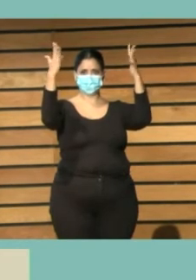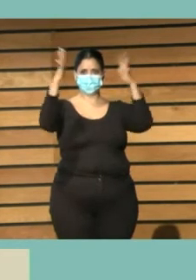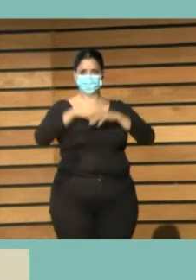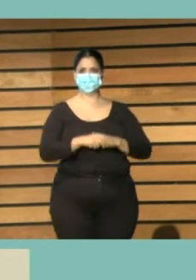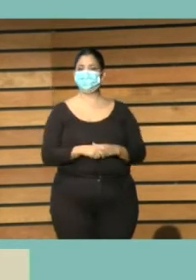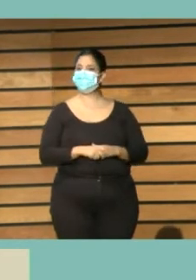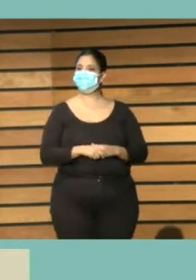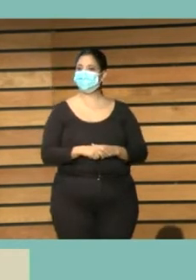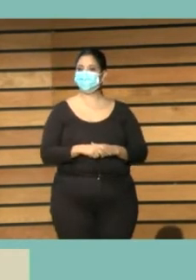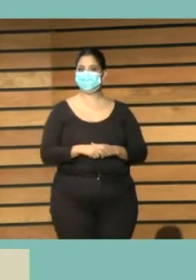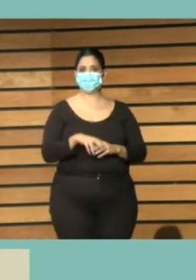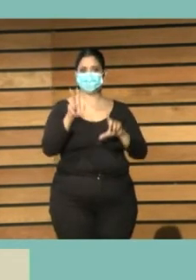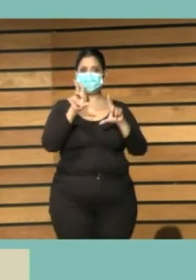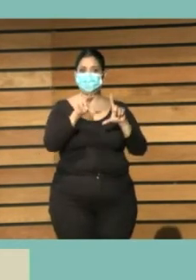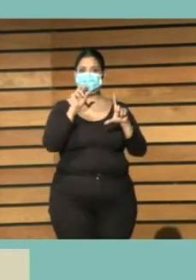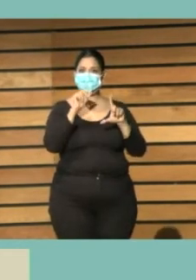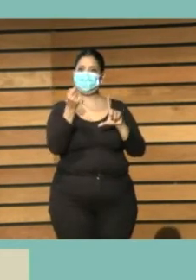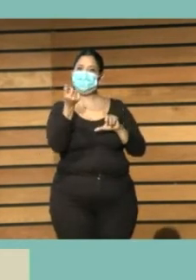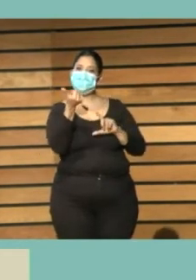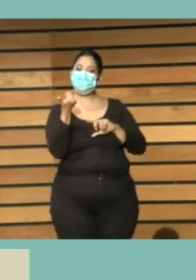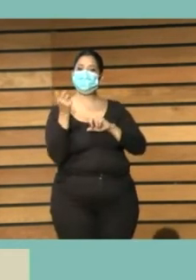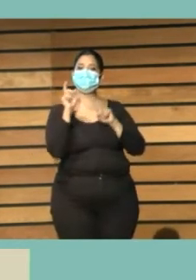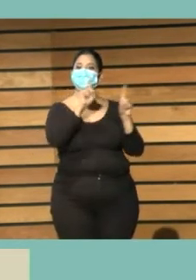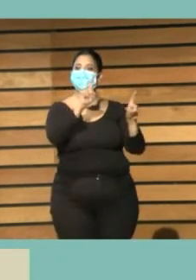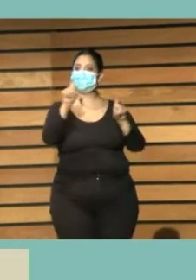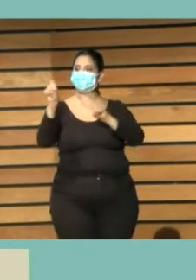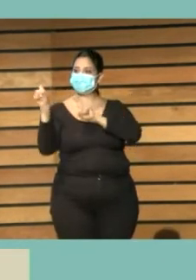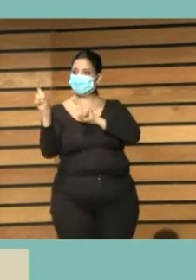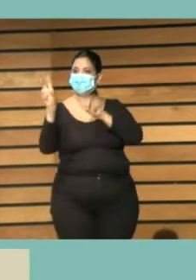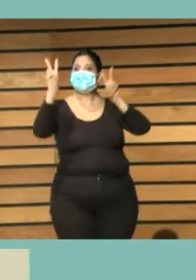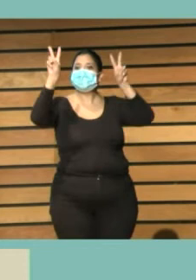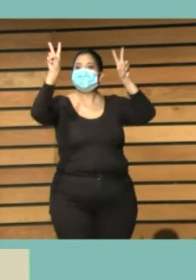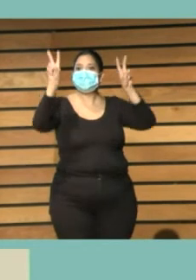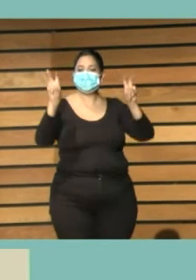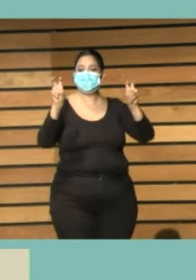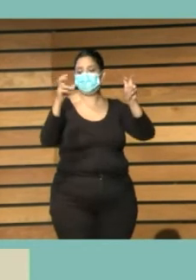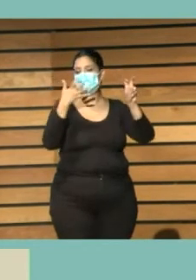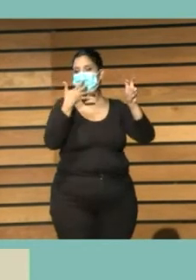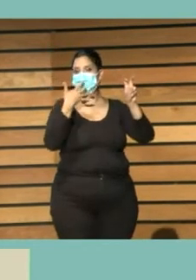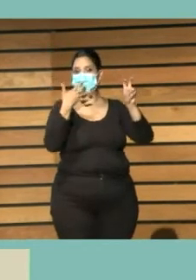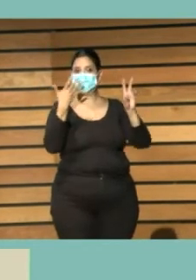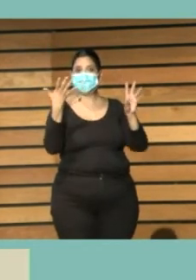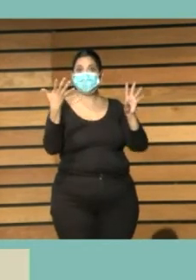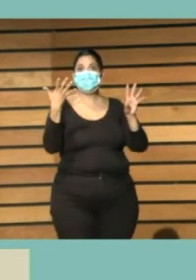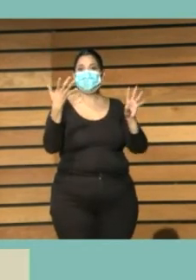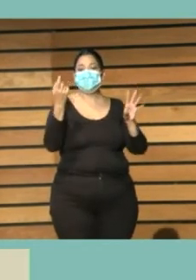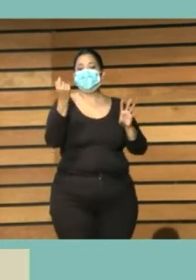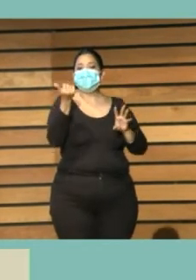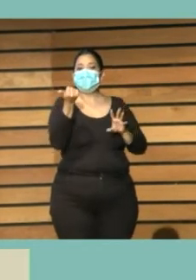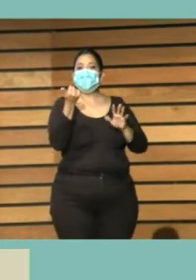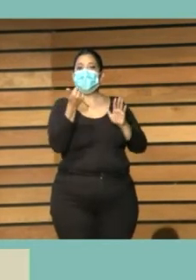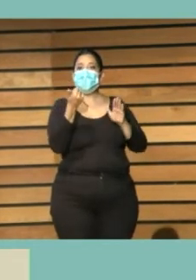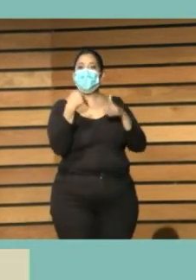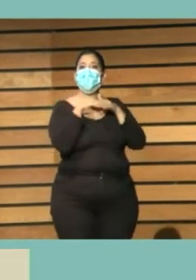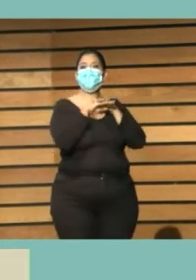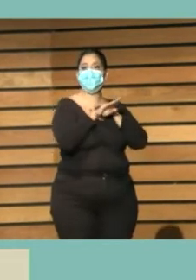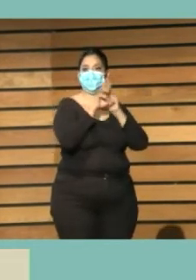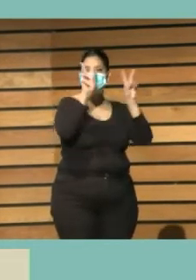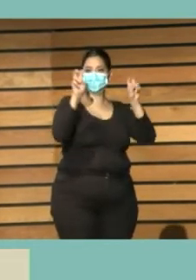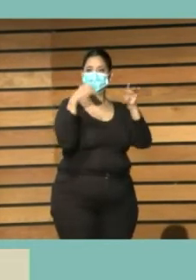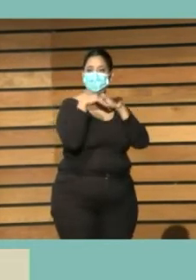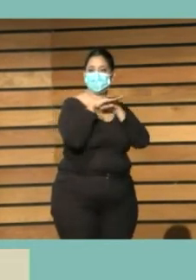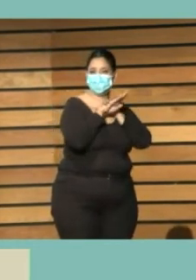este vídeo lo que viene a incidir y es un tema que está subyacente en muchos